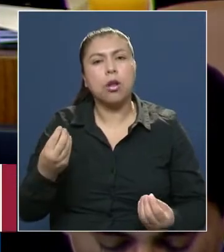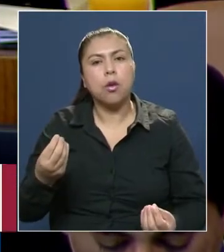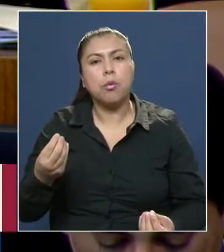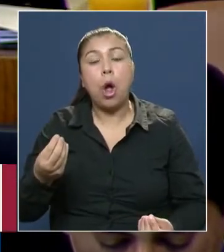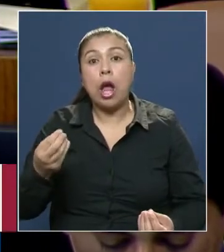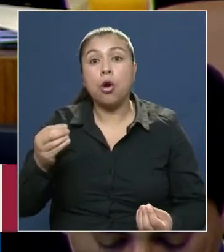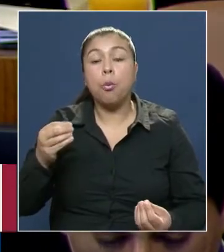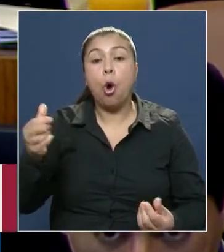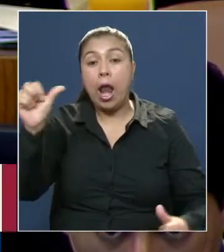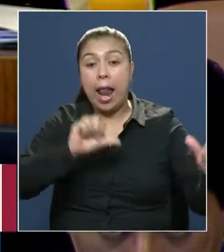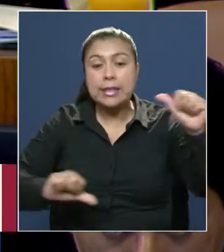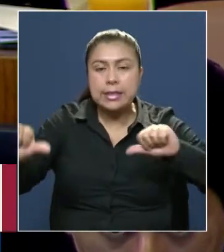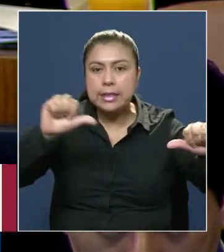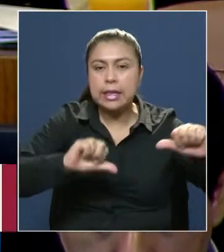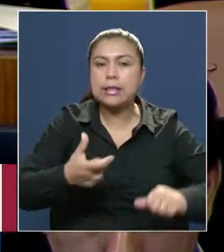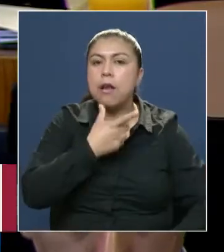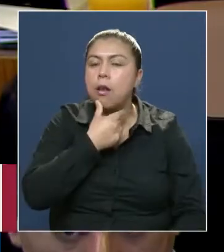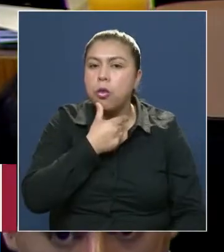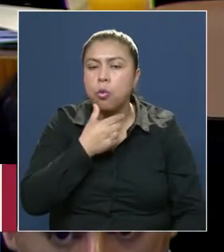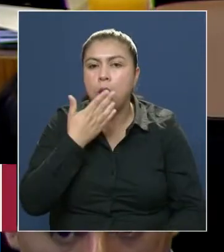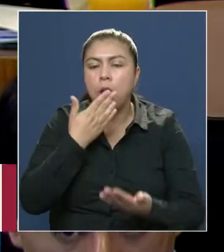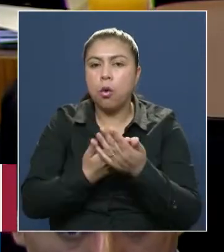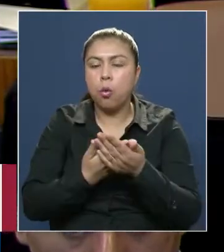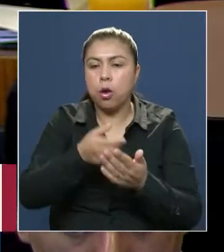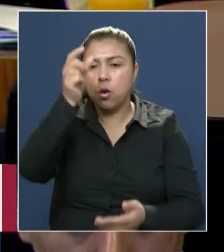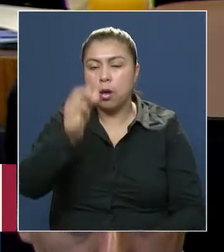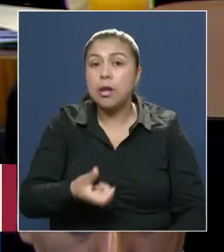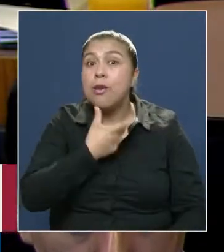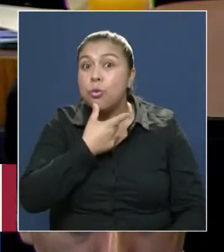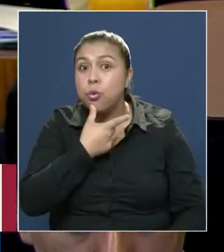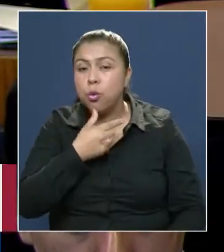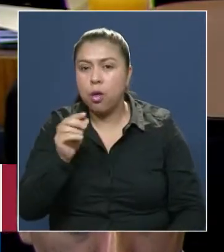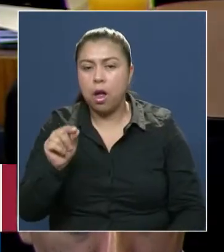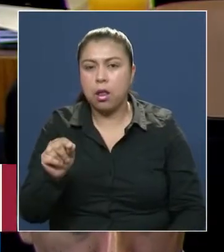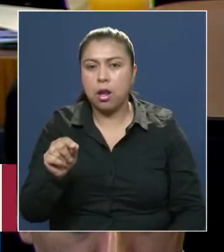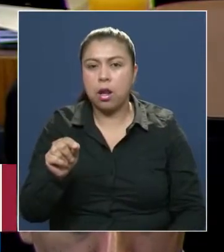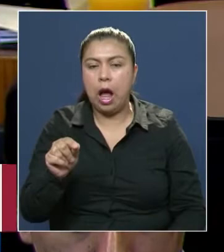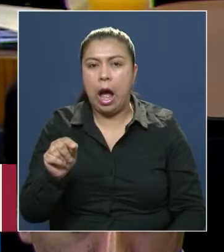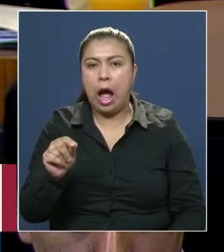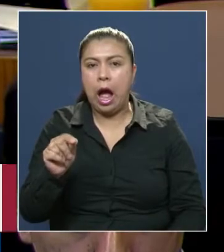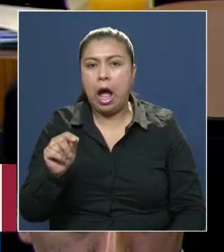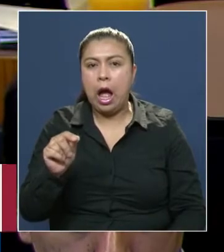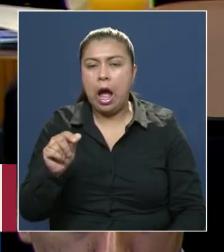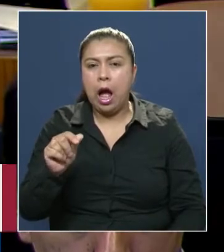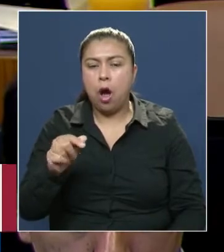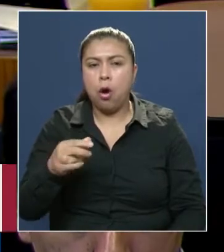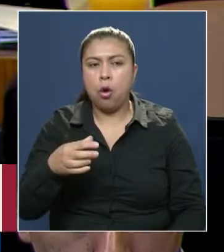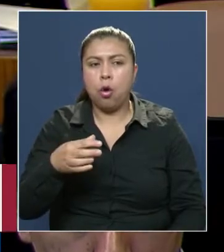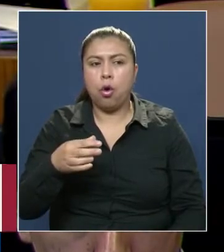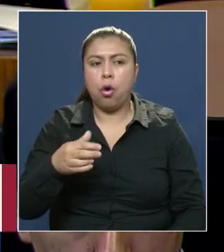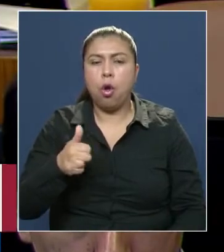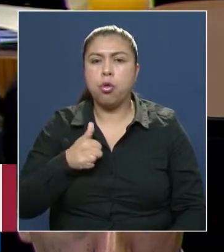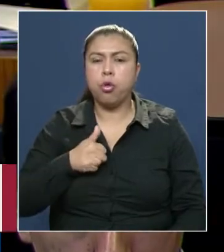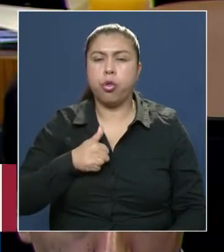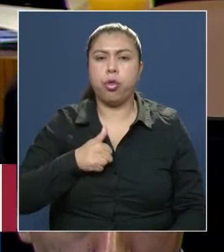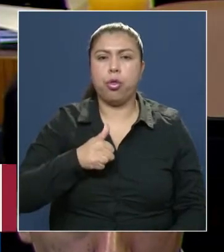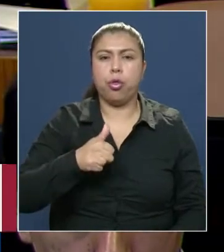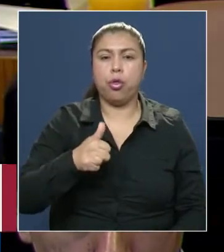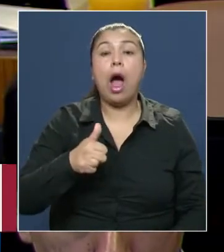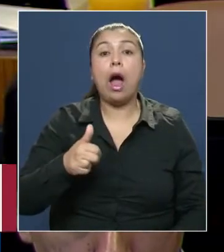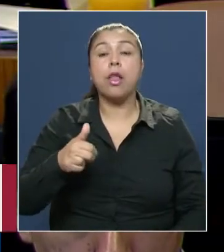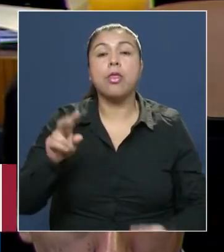duda, cuando dudamos de lo que es establecido, cuando dudamos de la autoridad, en este caso de la autoridad científica